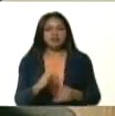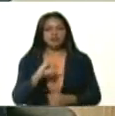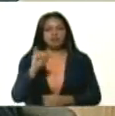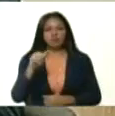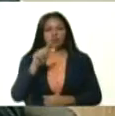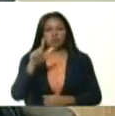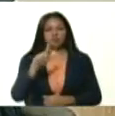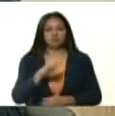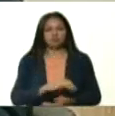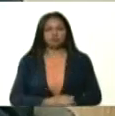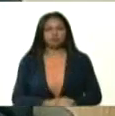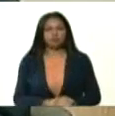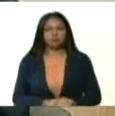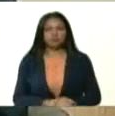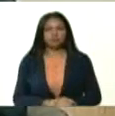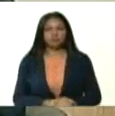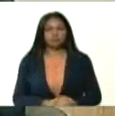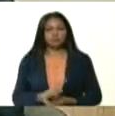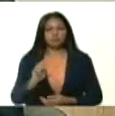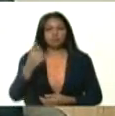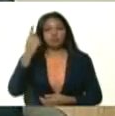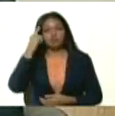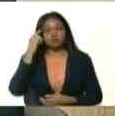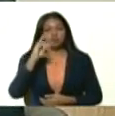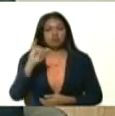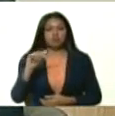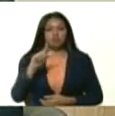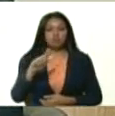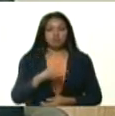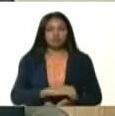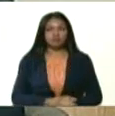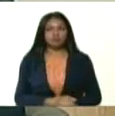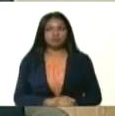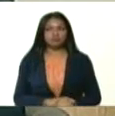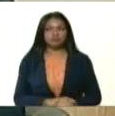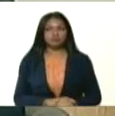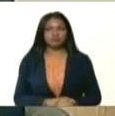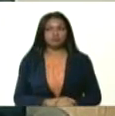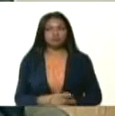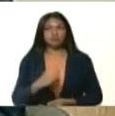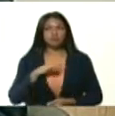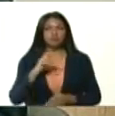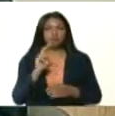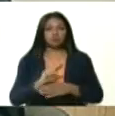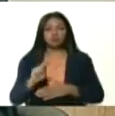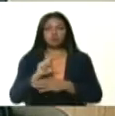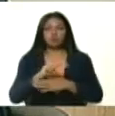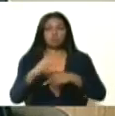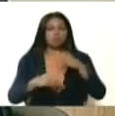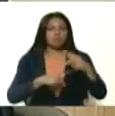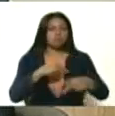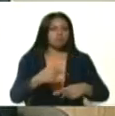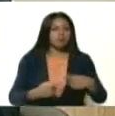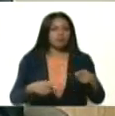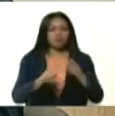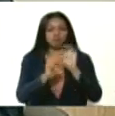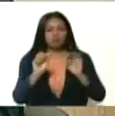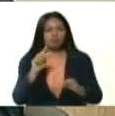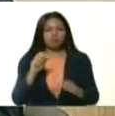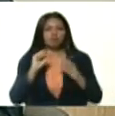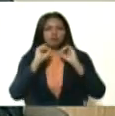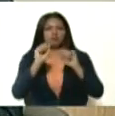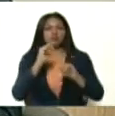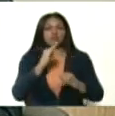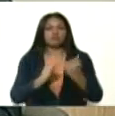julio, y los primeros días de julio. Por eso nosotros utilizamos todo este proceso para lograr la